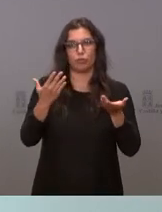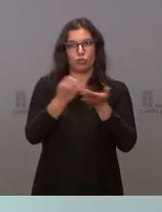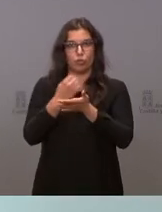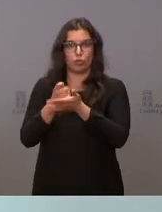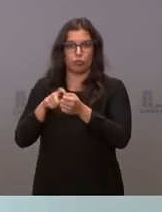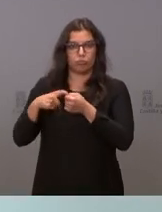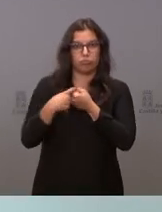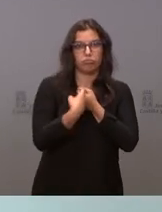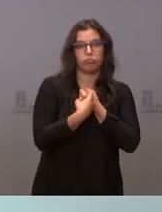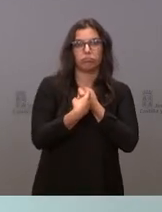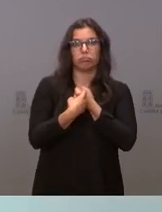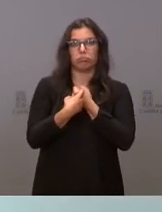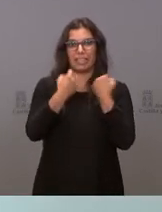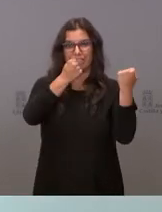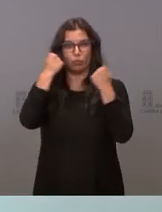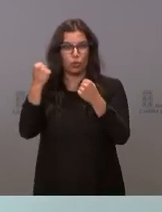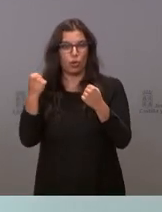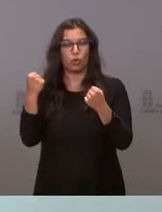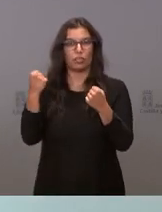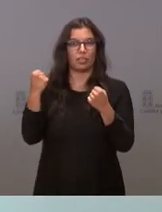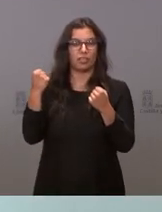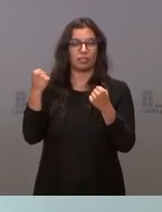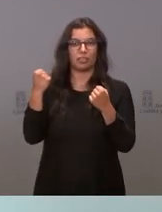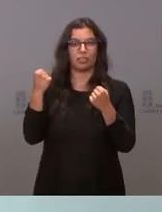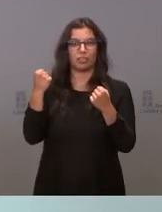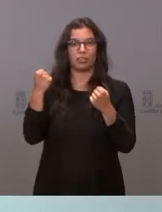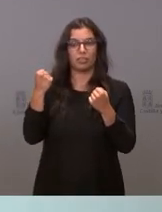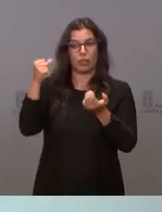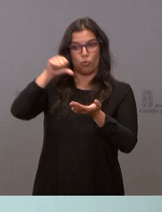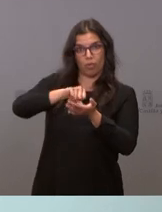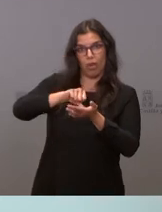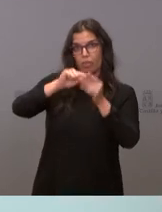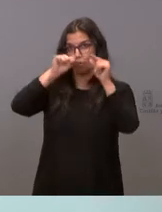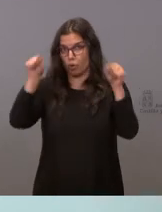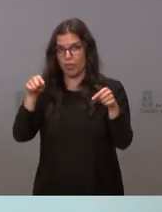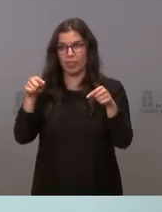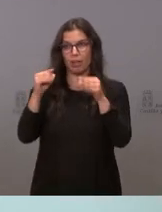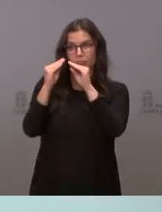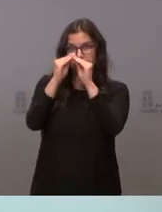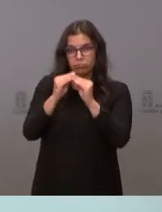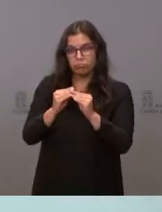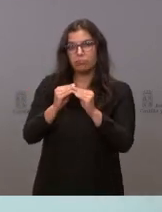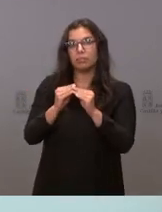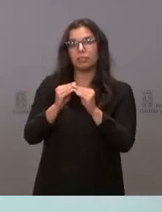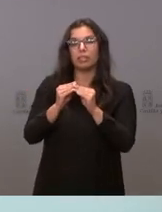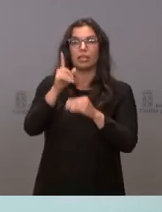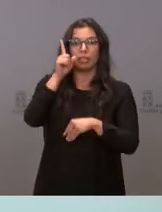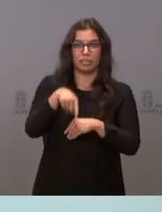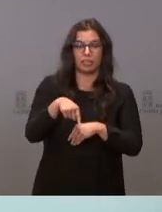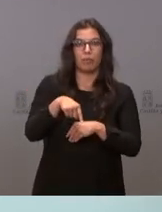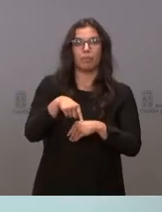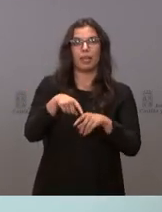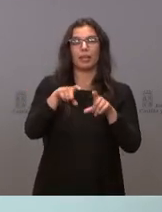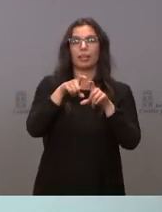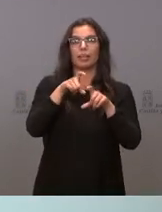integrantes de las instituciones de la ciudad y de la provincia y de otras representantes de agentes